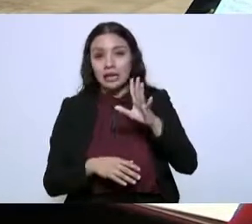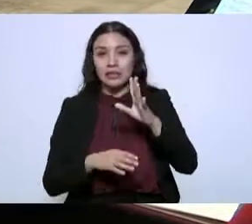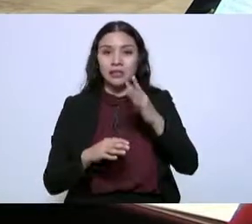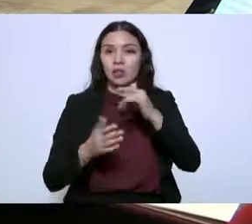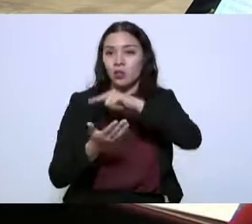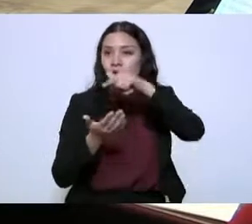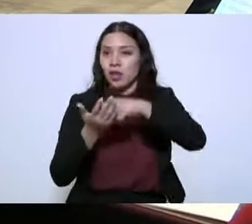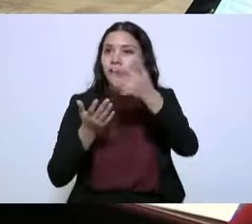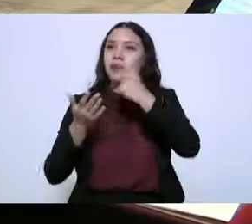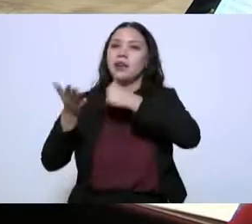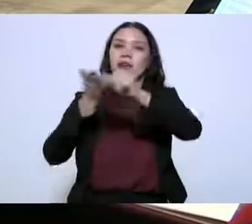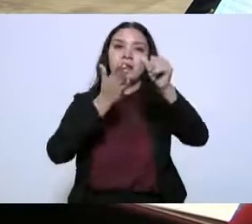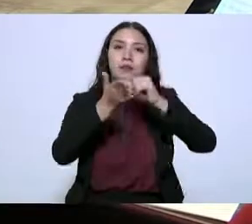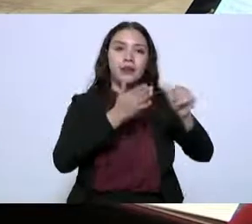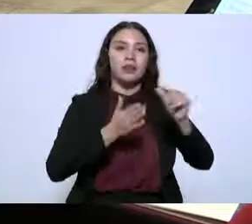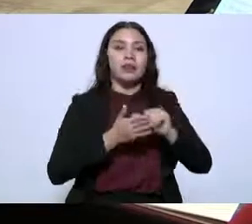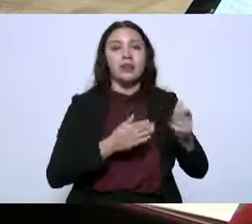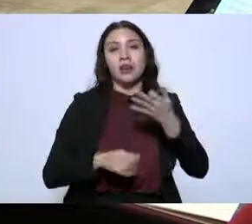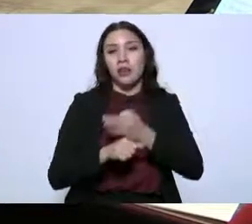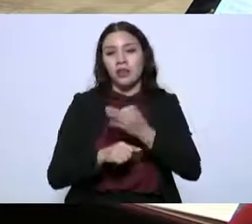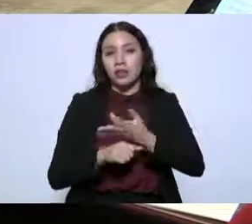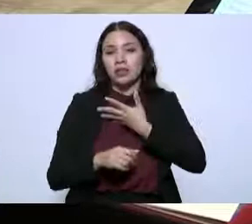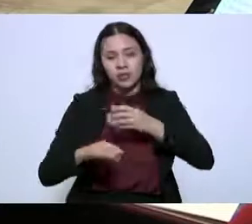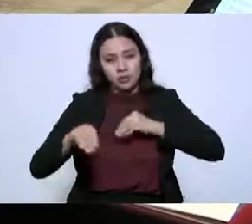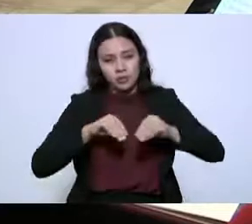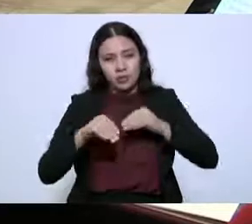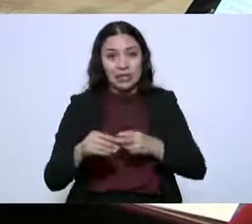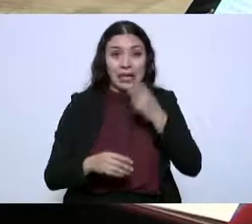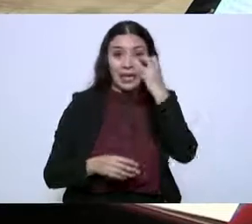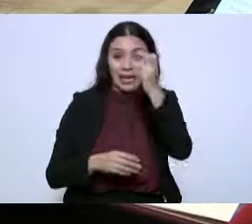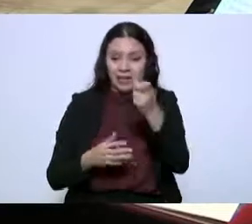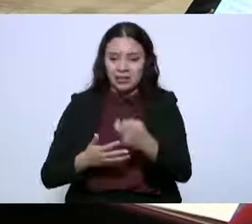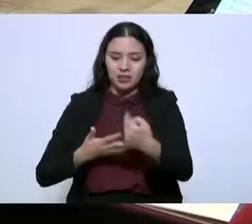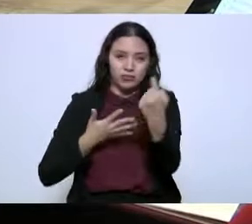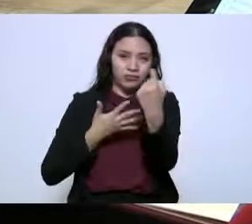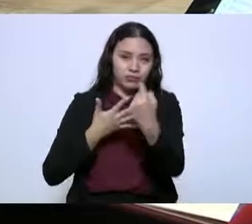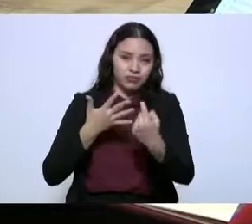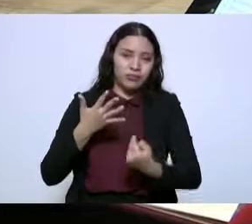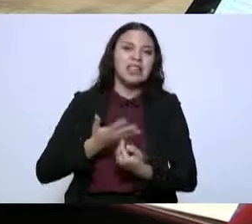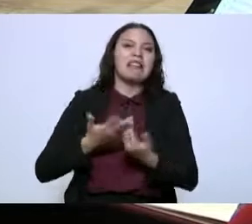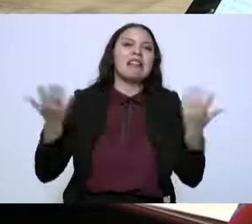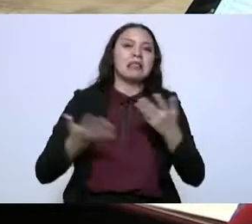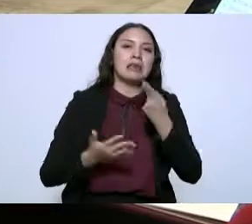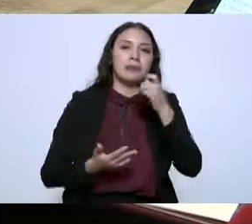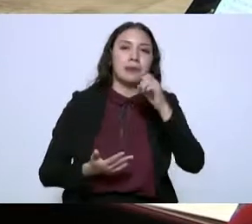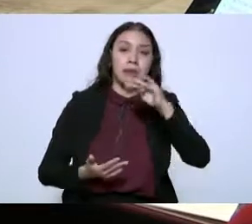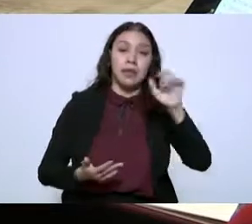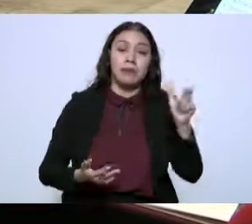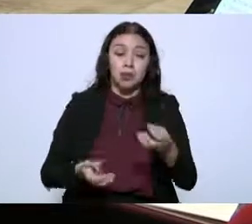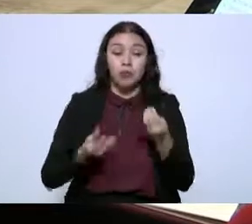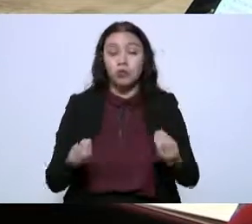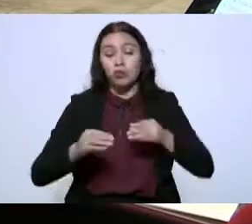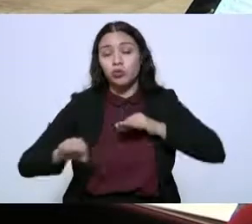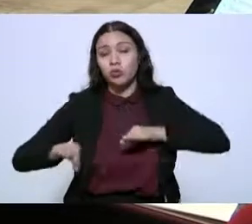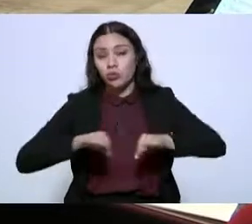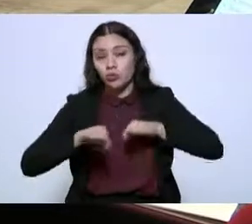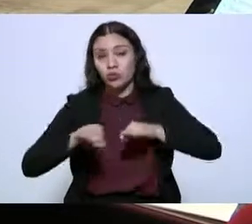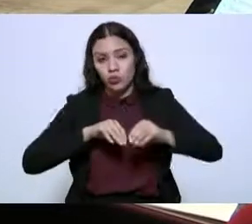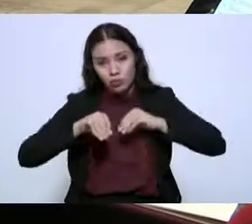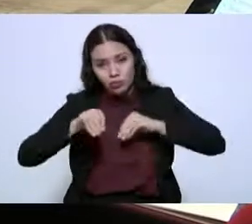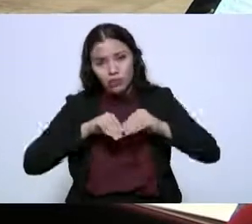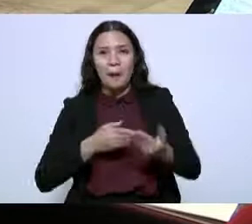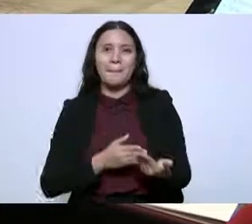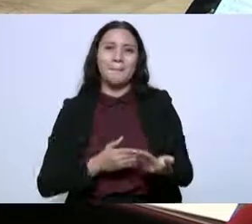distribución de petrolíferos que están operando. Este es un estado en que Pemex trabaja mucho, como ya lo comentó el